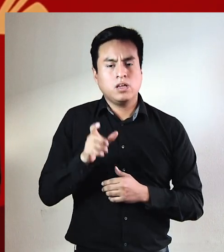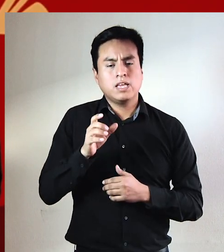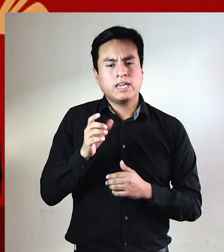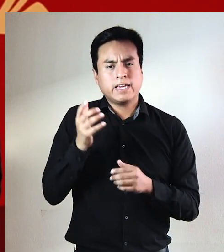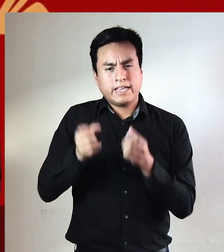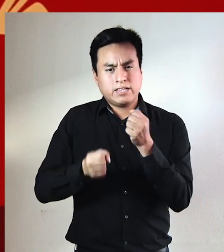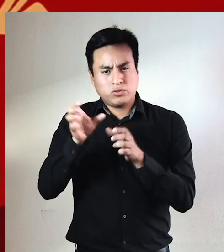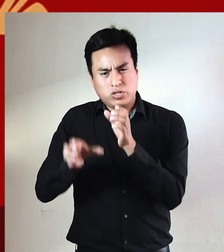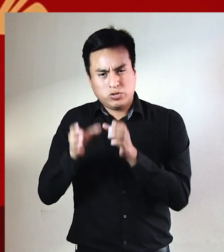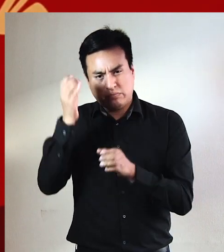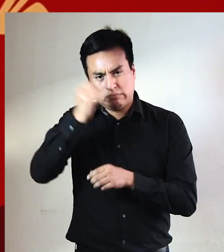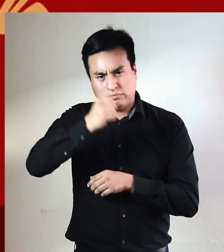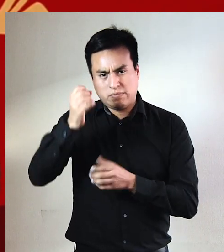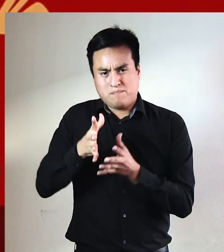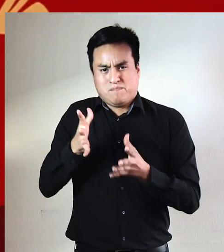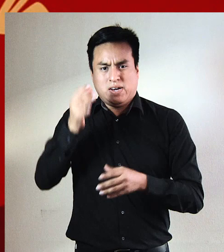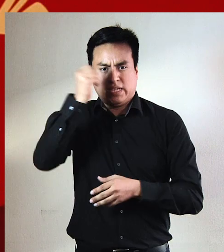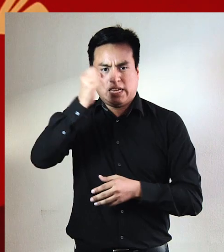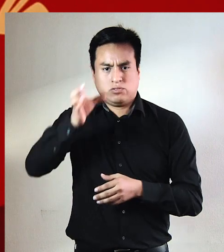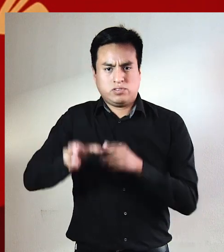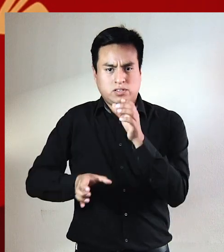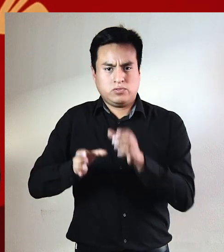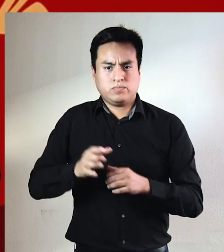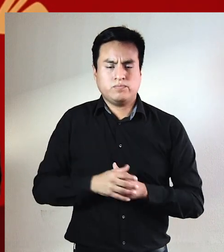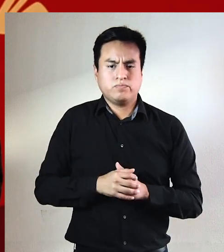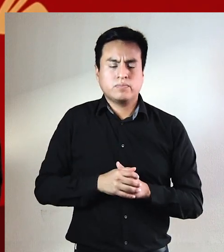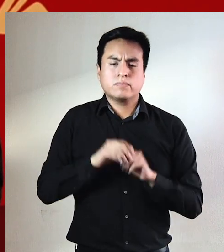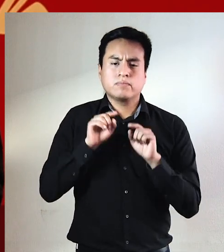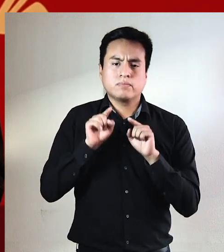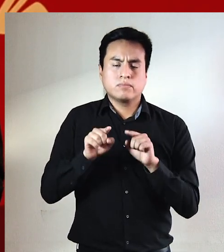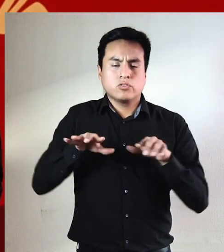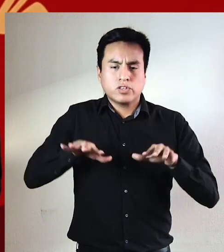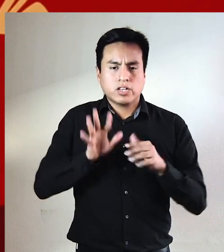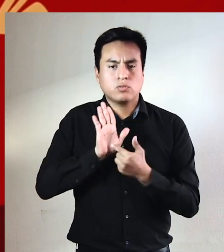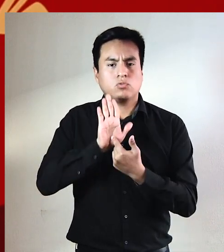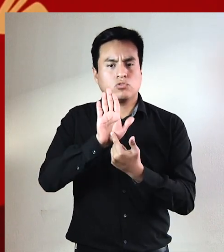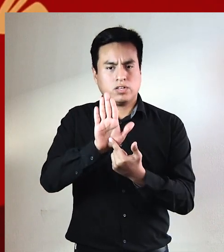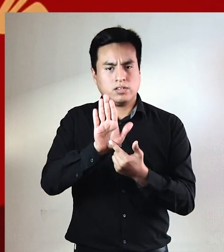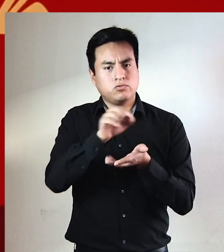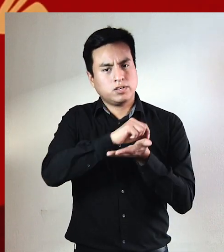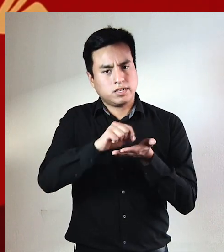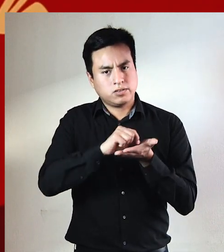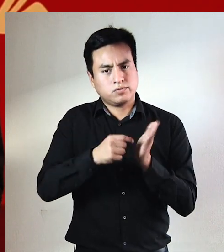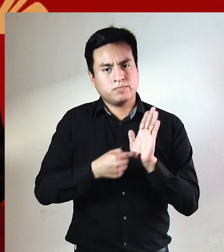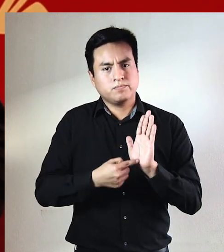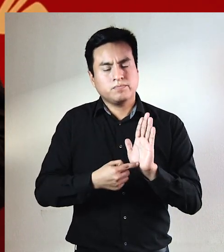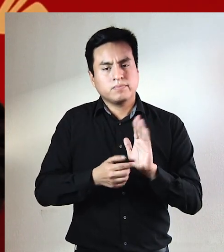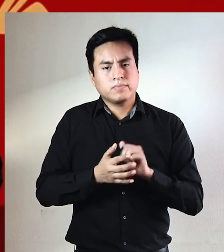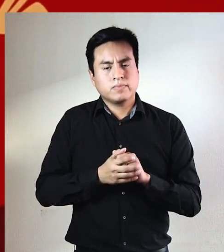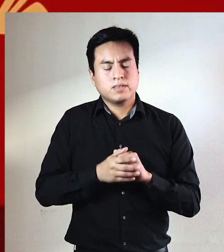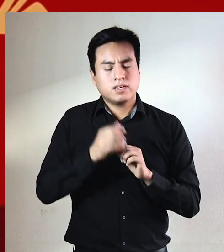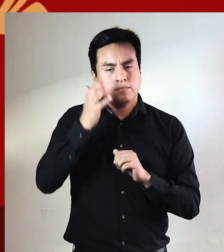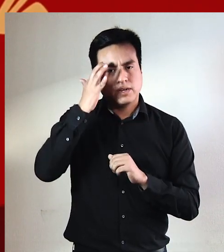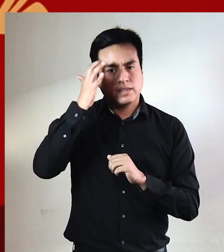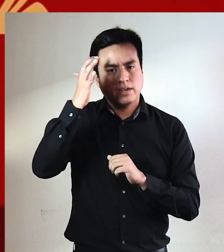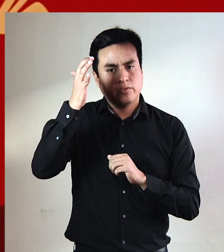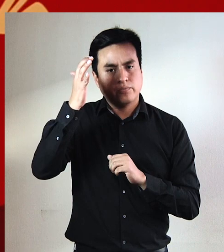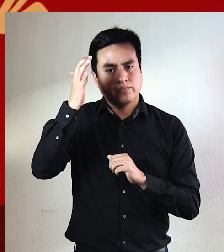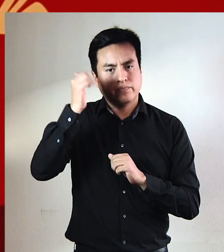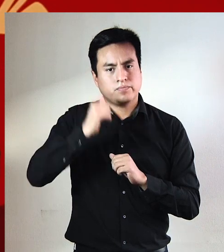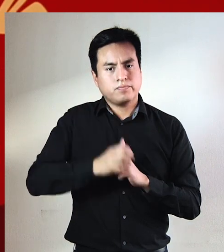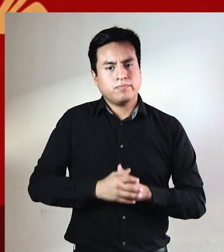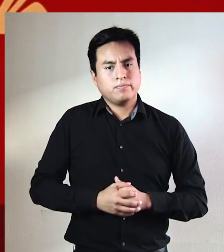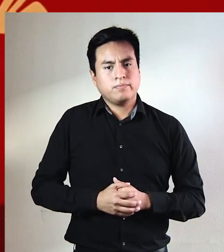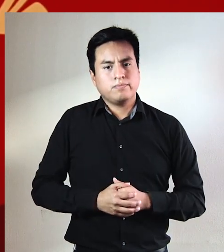el genocida es infinitamente más genocida es lo que he tratado de mostrar en lo que he escrito he imaginado